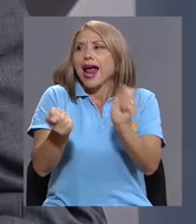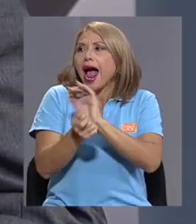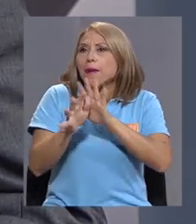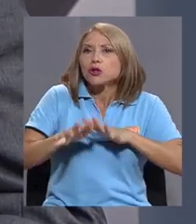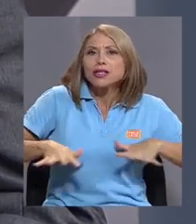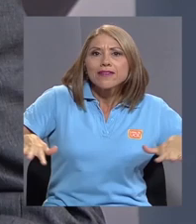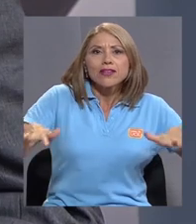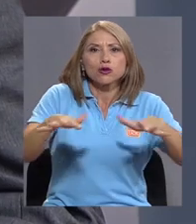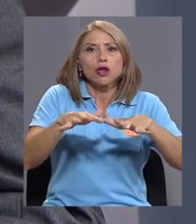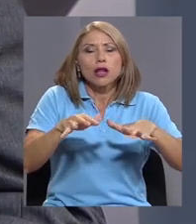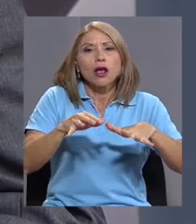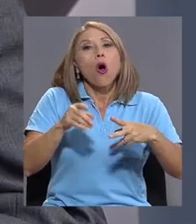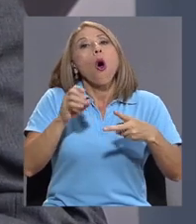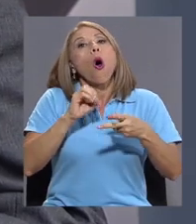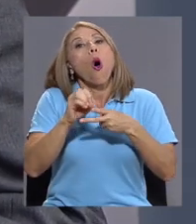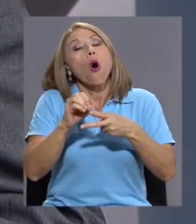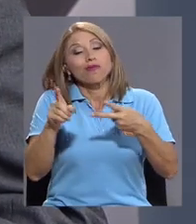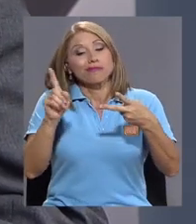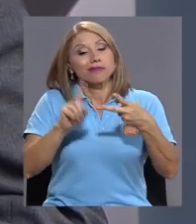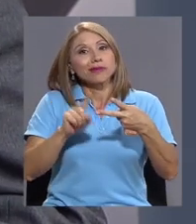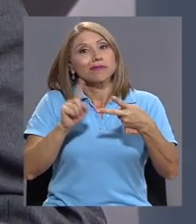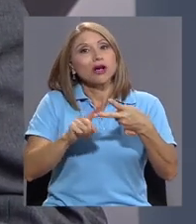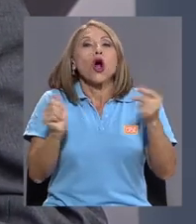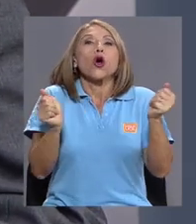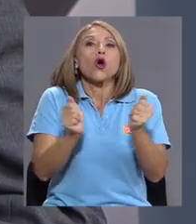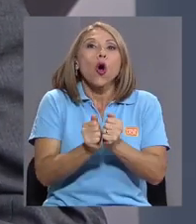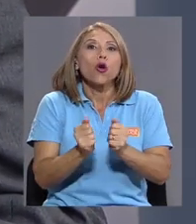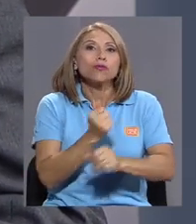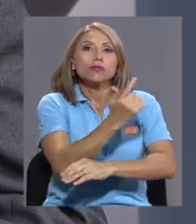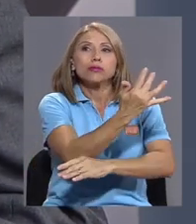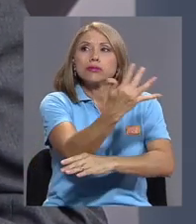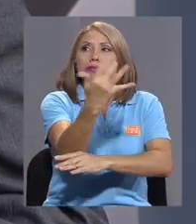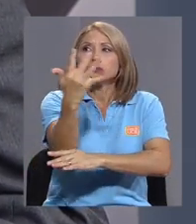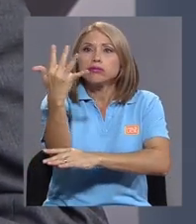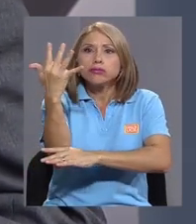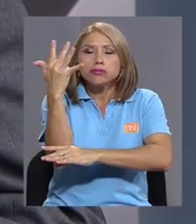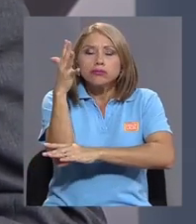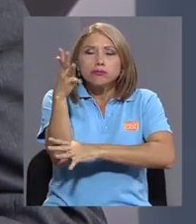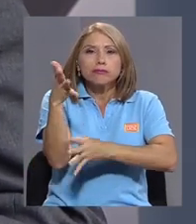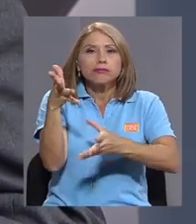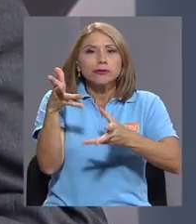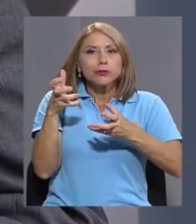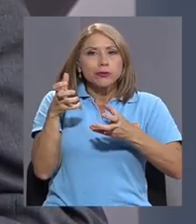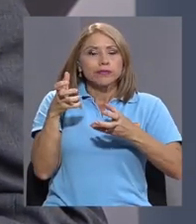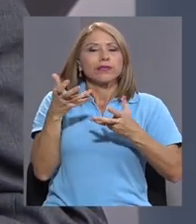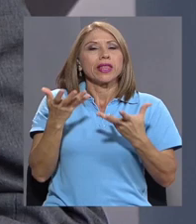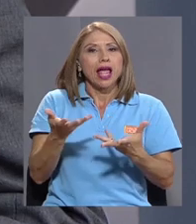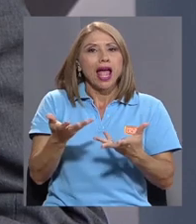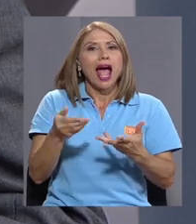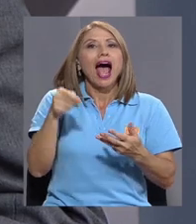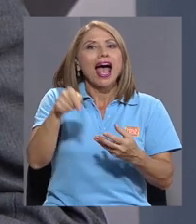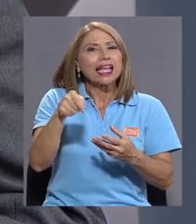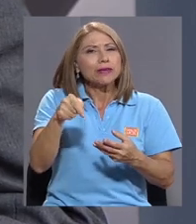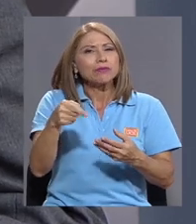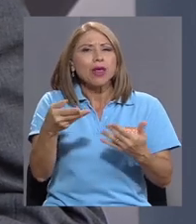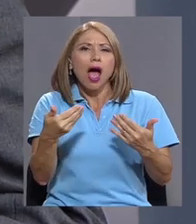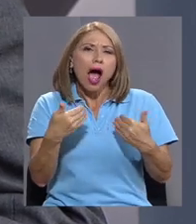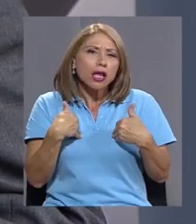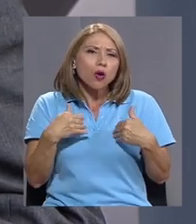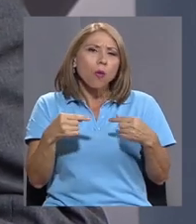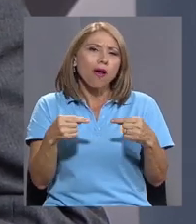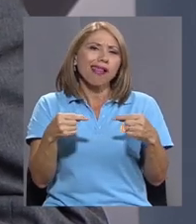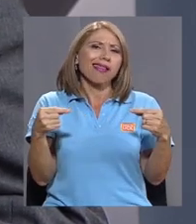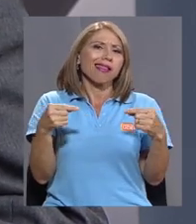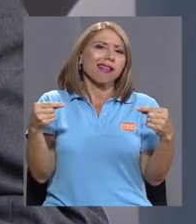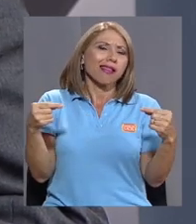o compensar vía la superficie arbórea que ya tenemos, lo cual, bueno, hay una discrepancia, digámoslo